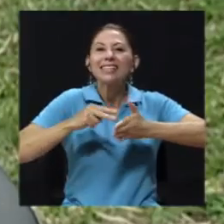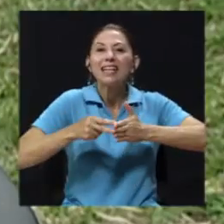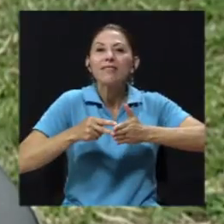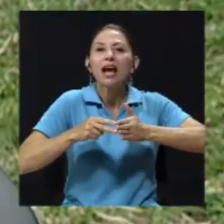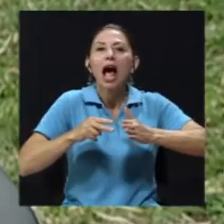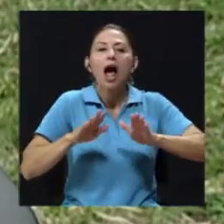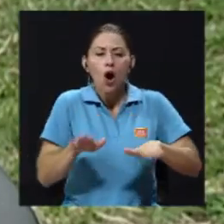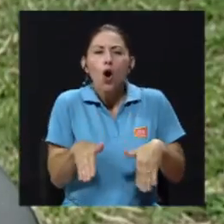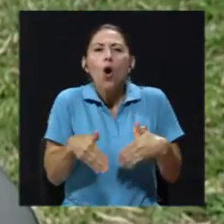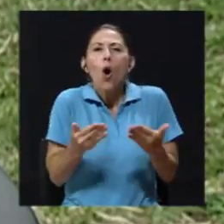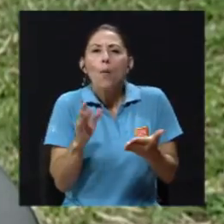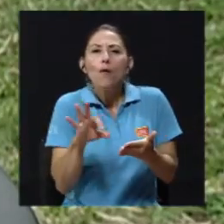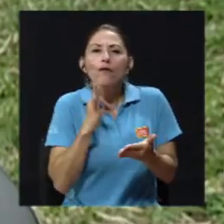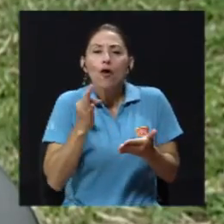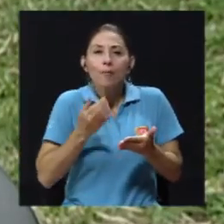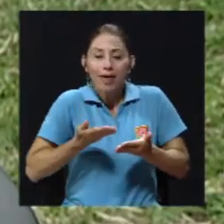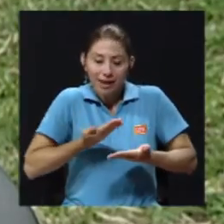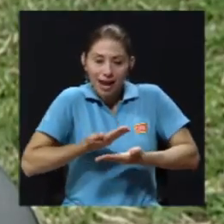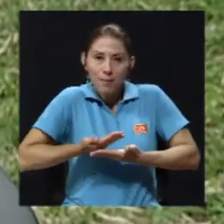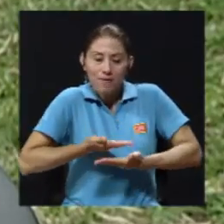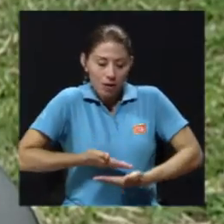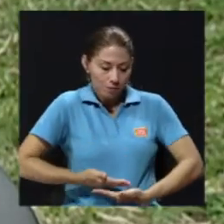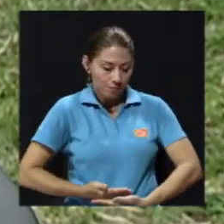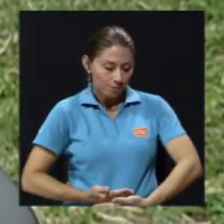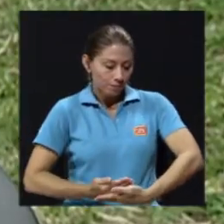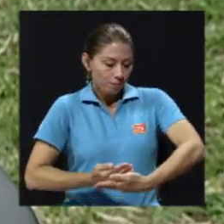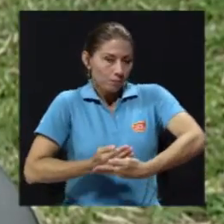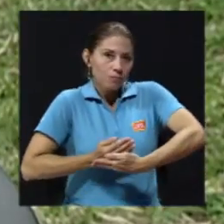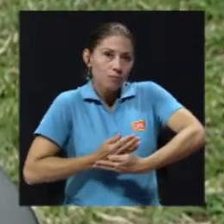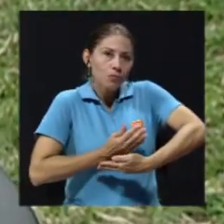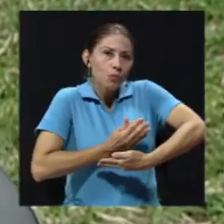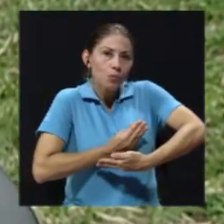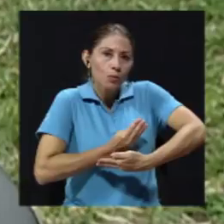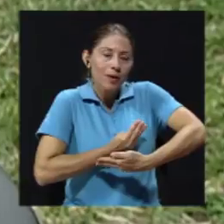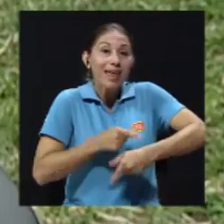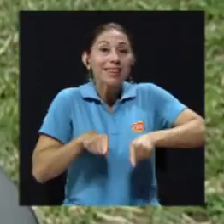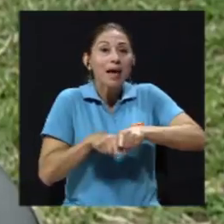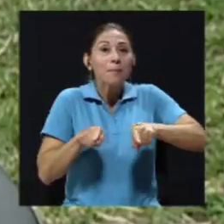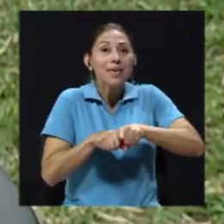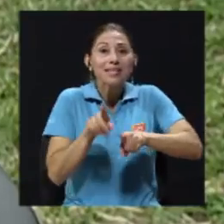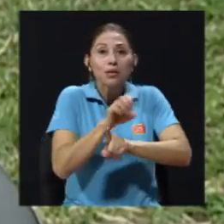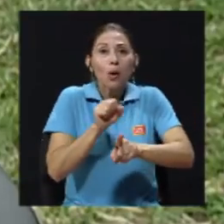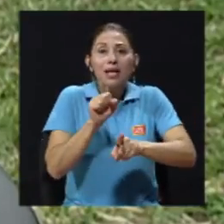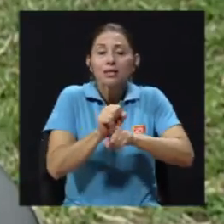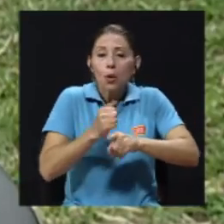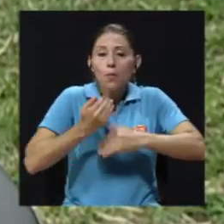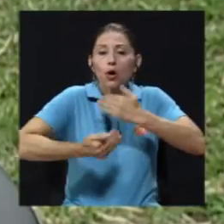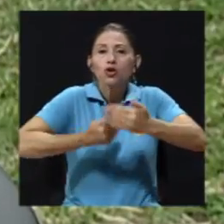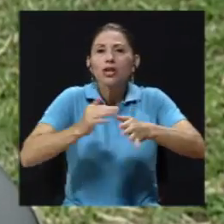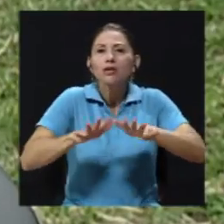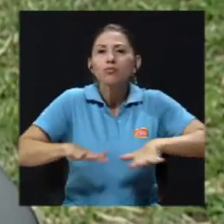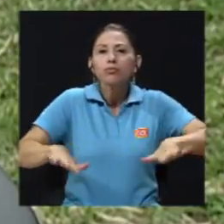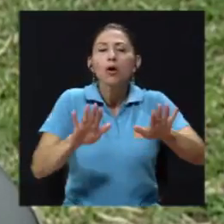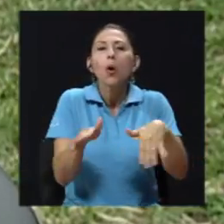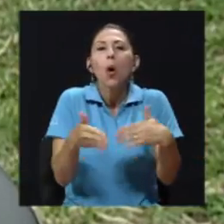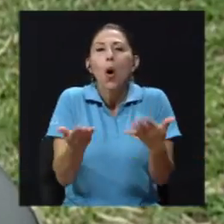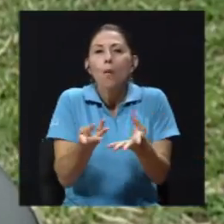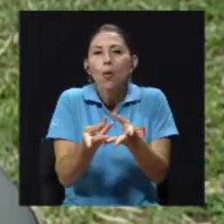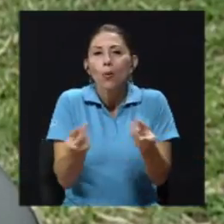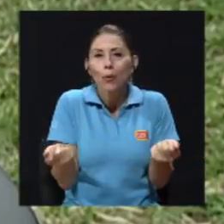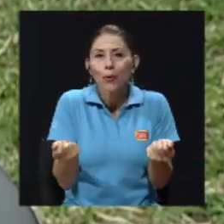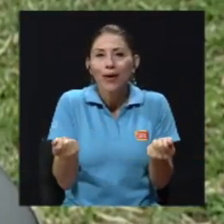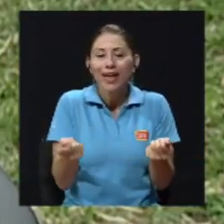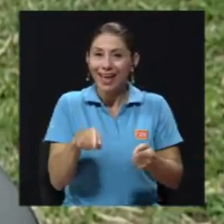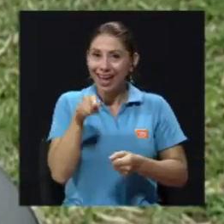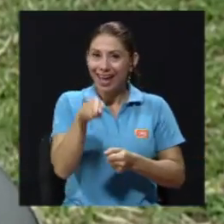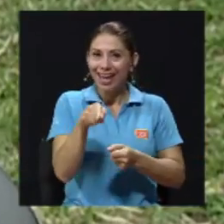cómo evacuar posibles situaciones espaciales en las madres y cómo iniciar ese proceso de alimentación. Esto nos ha dado paso